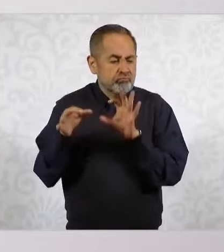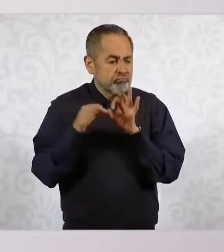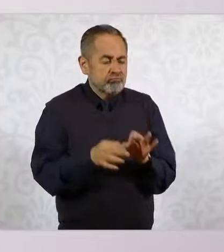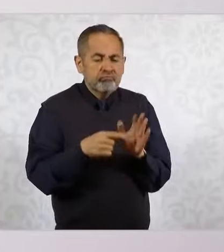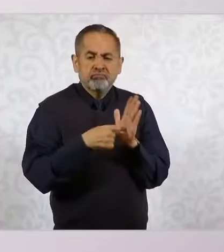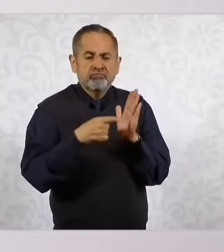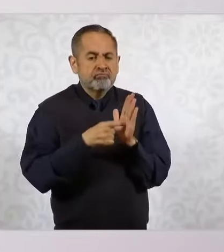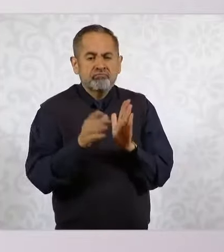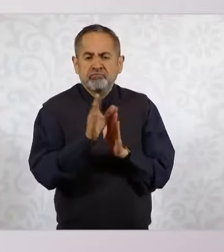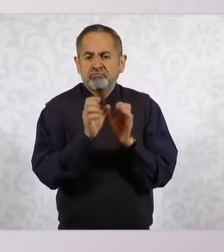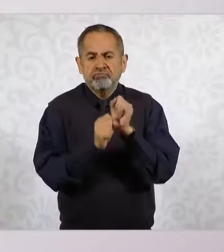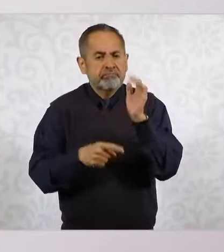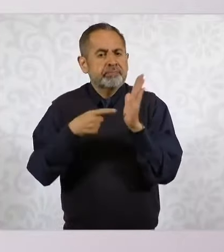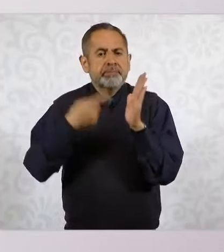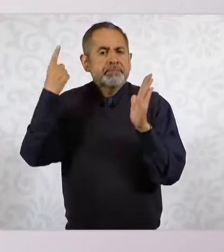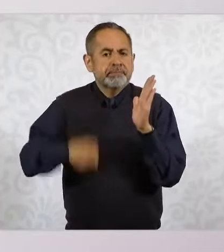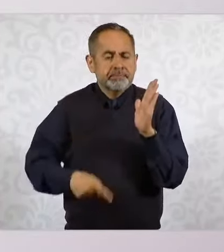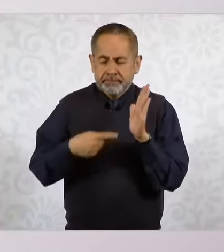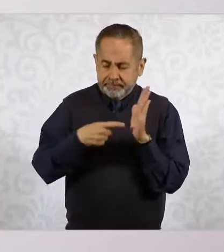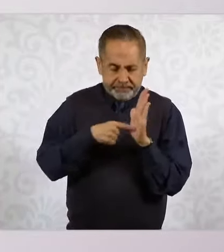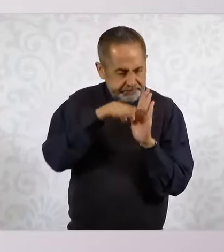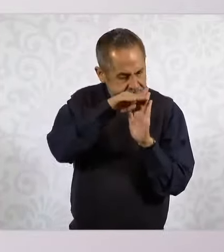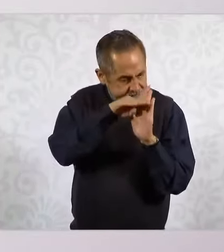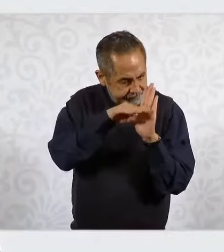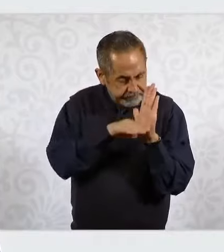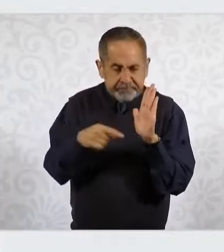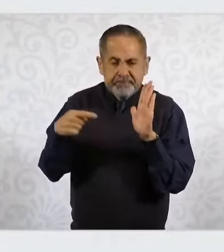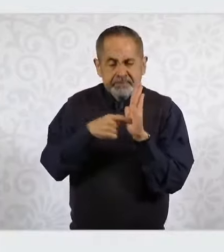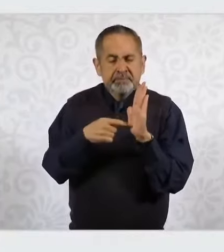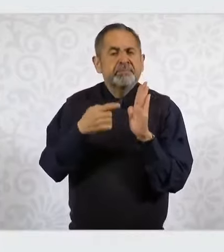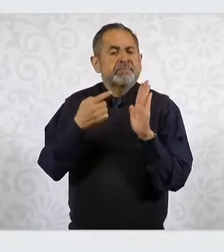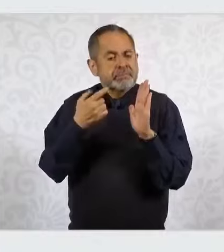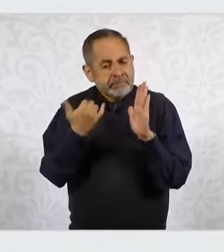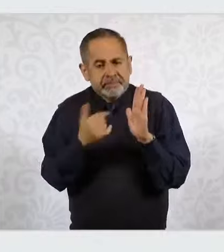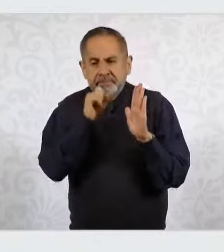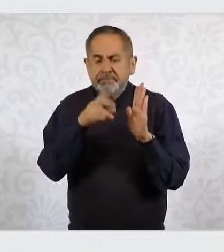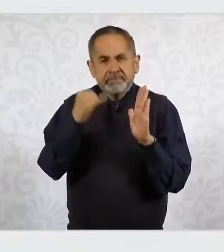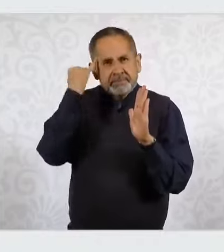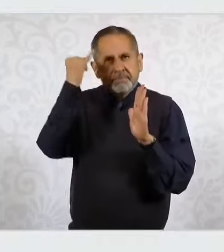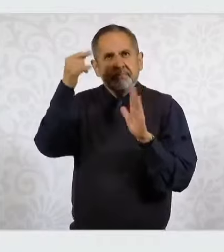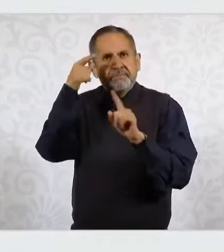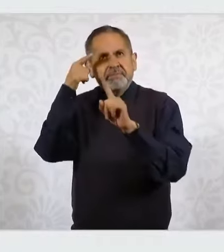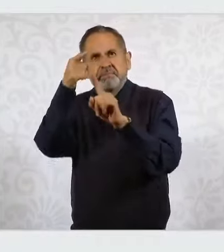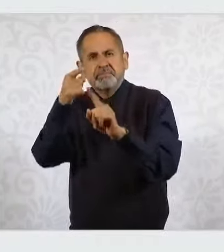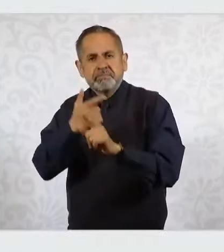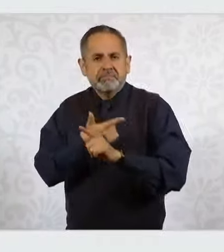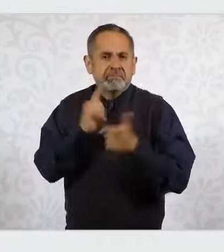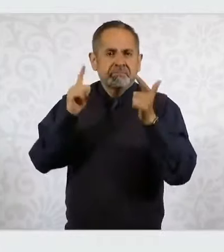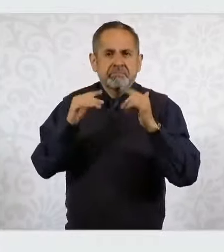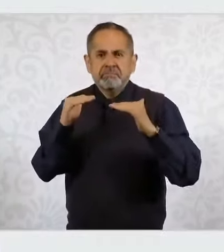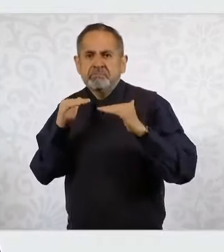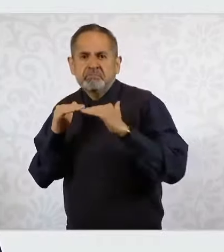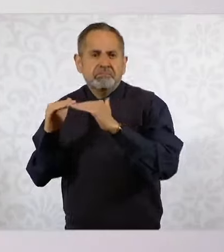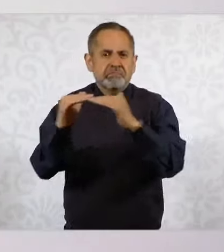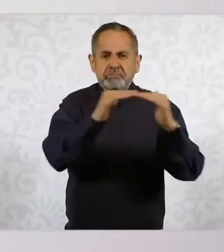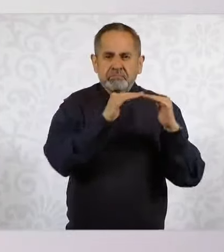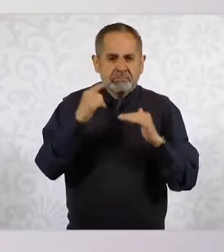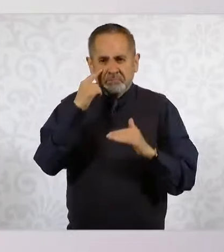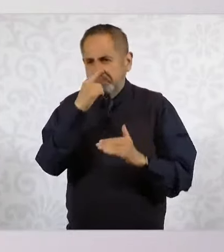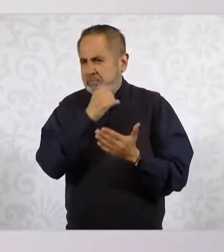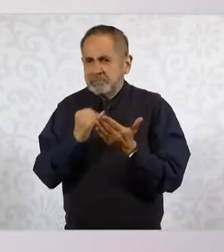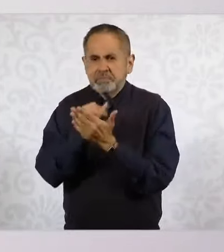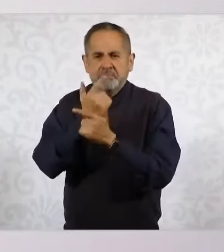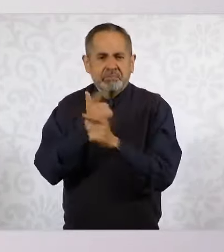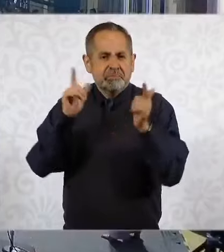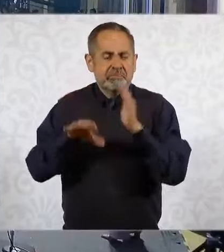constitucionales y a los ideales de libertad y democracia. Gracias por su